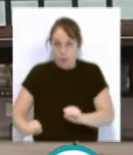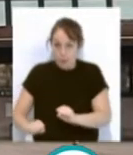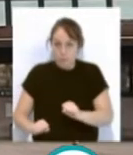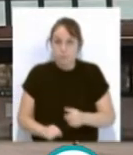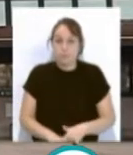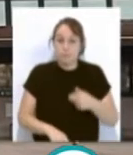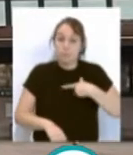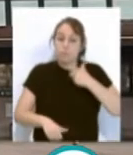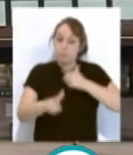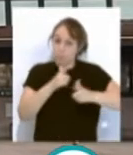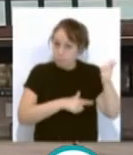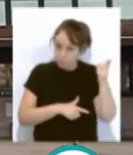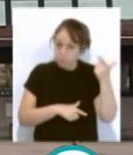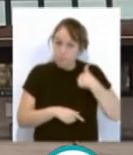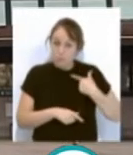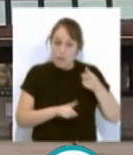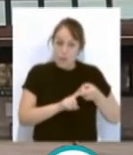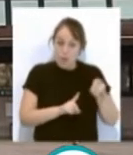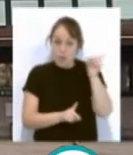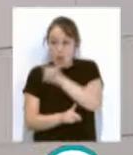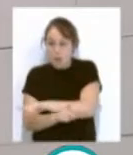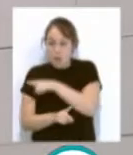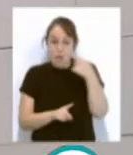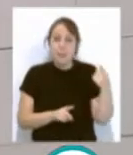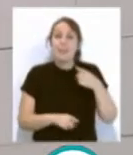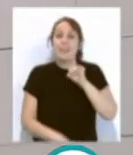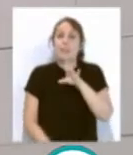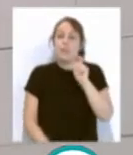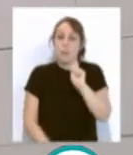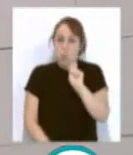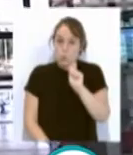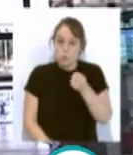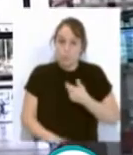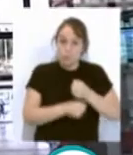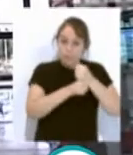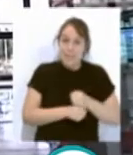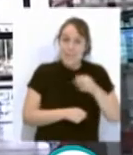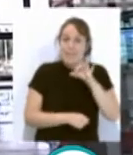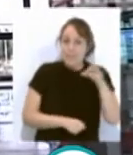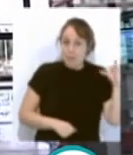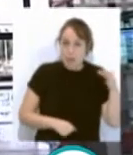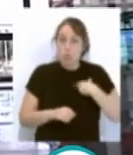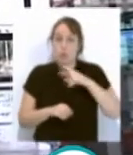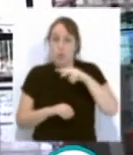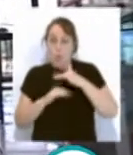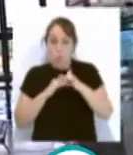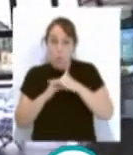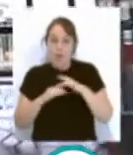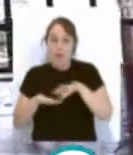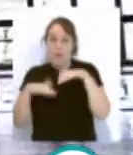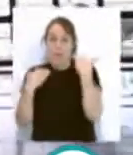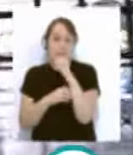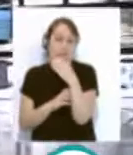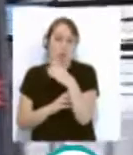tiempo de viaje de estos trenes de origen a destino es de 15 minutos, con paradas en San Severiano, Segunda Guada, Estadio y